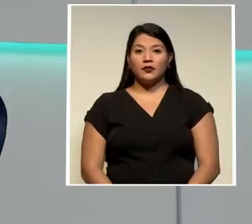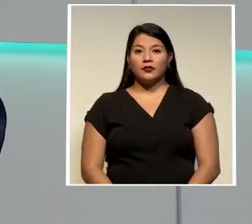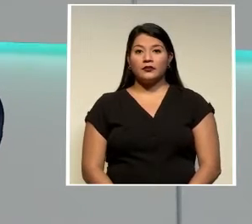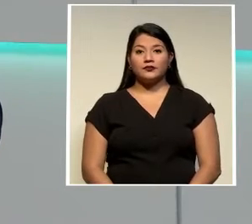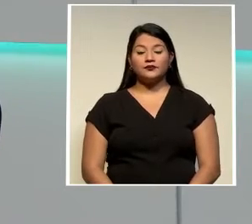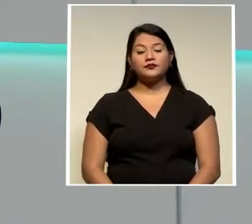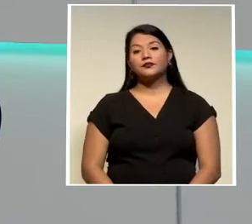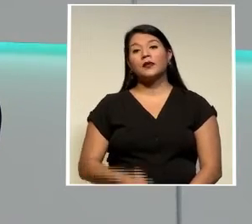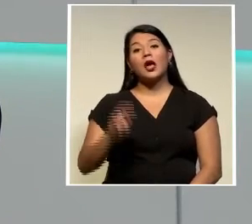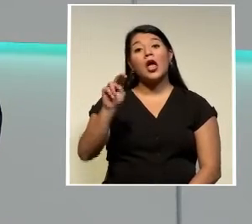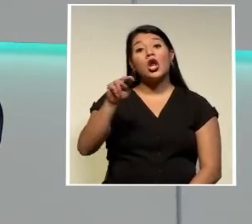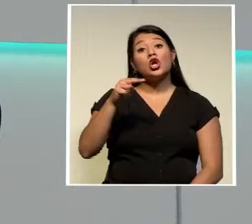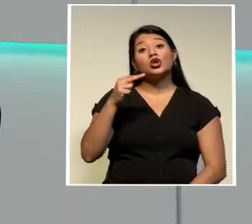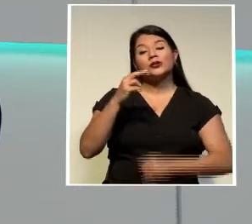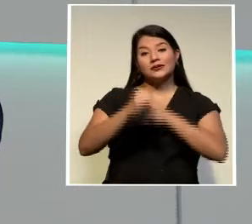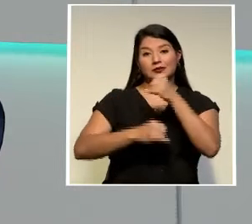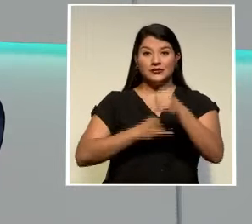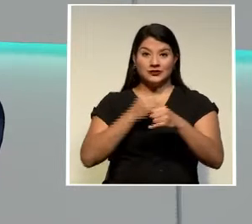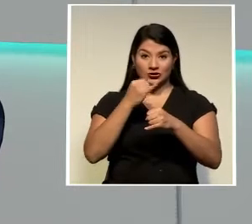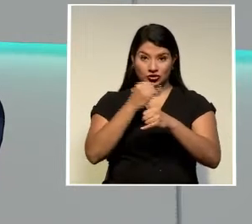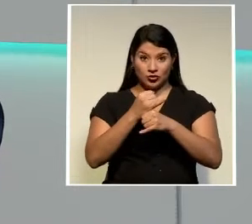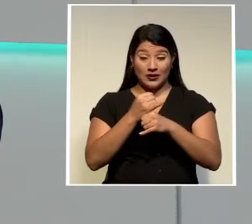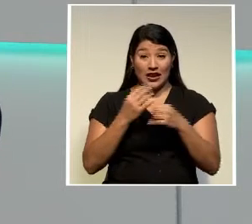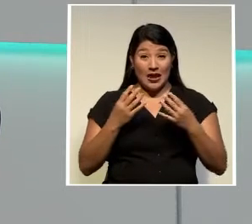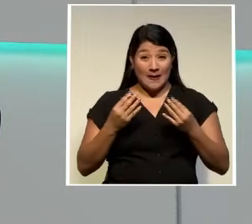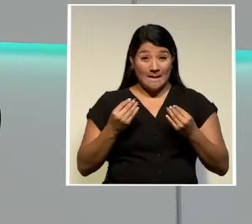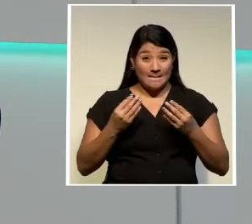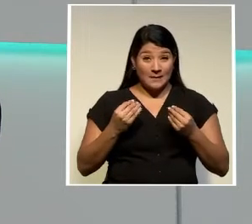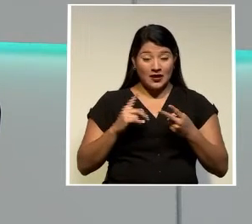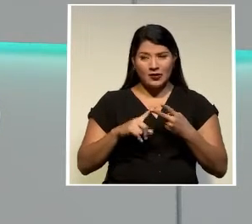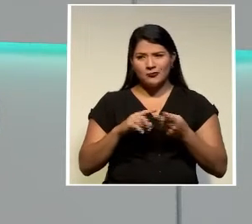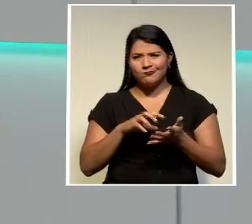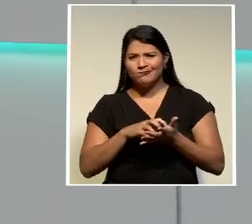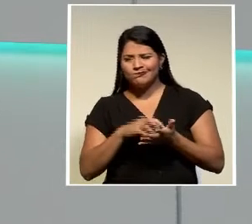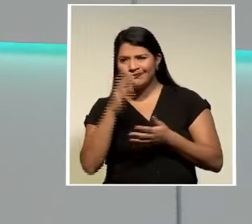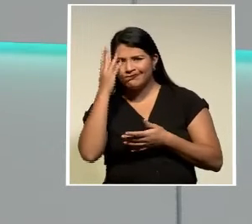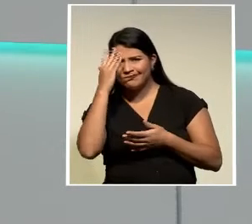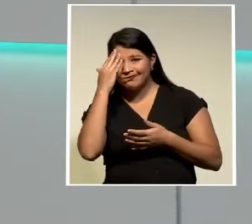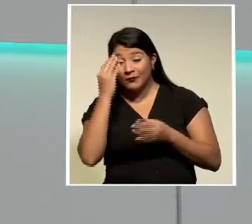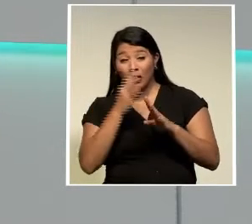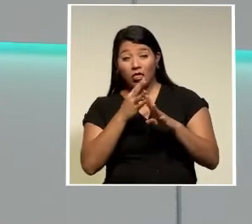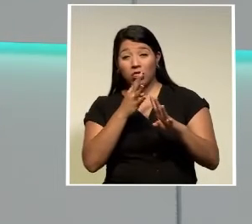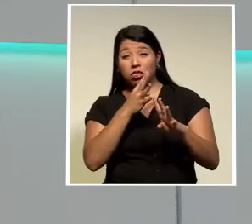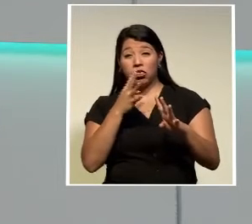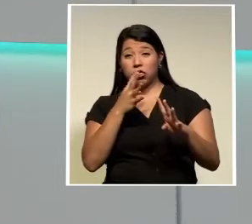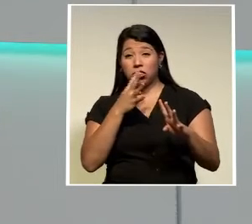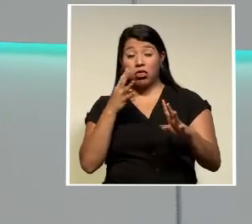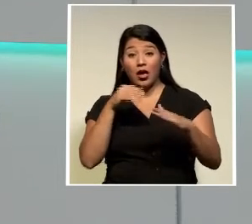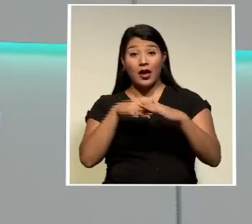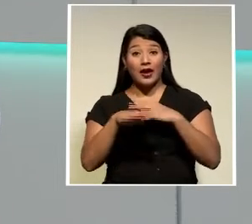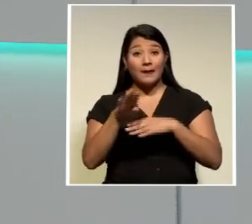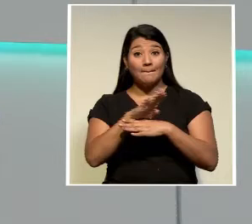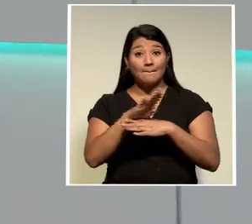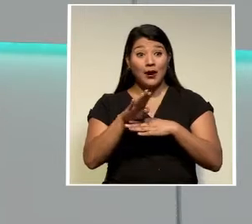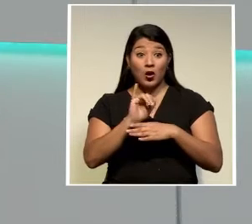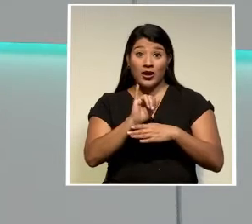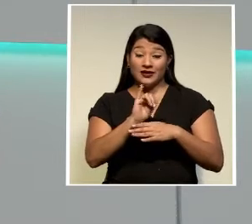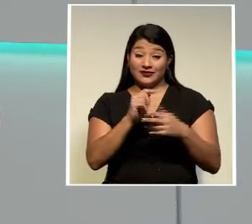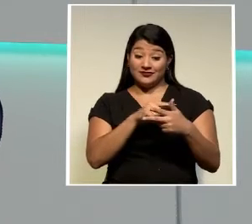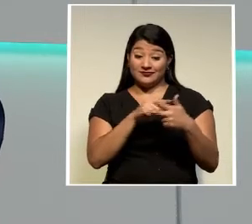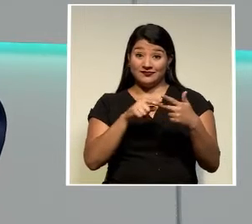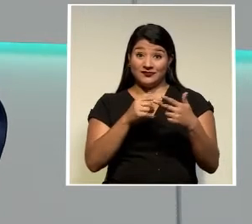En las noticias del mundo, temor, incertidumbre y colas interminables ante los bancos son las nuevas